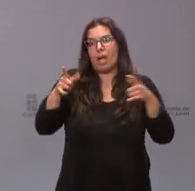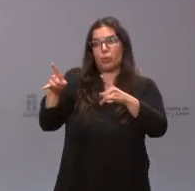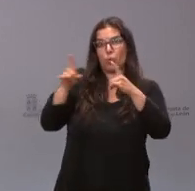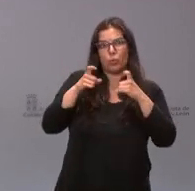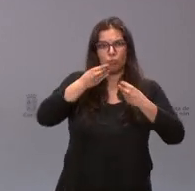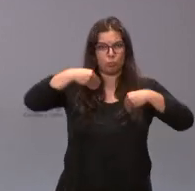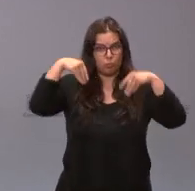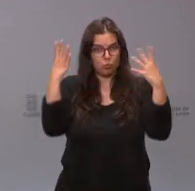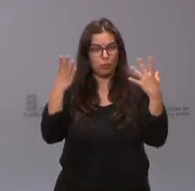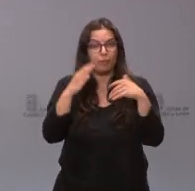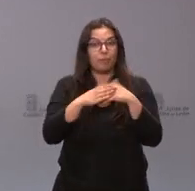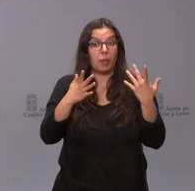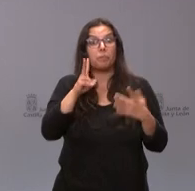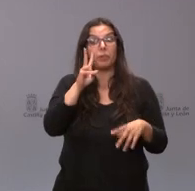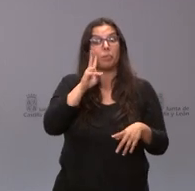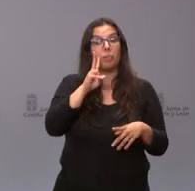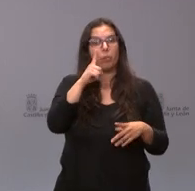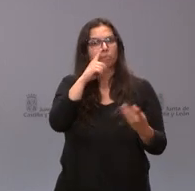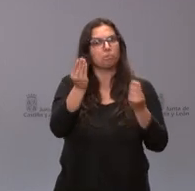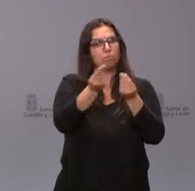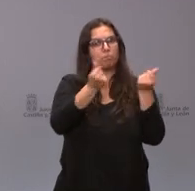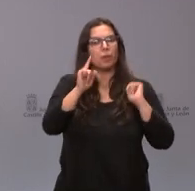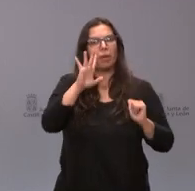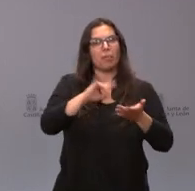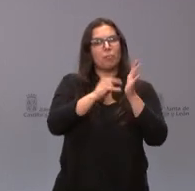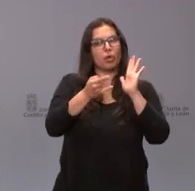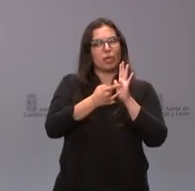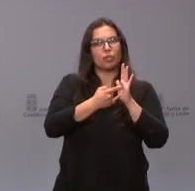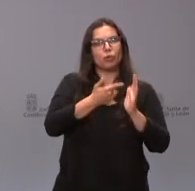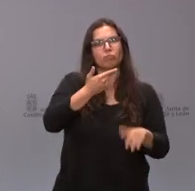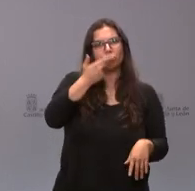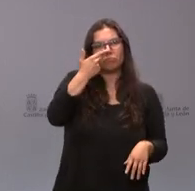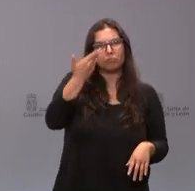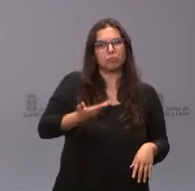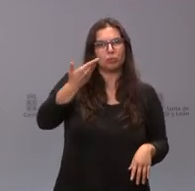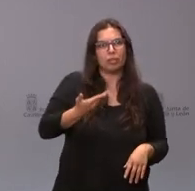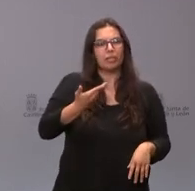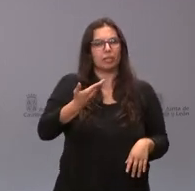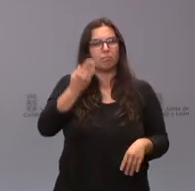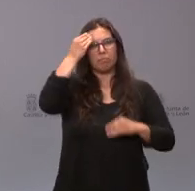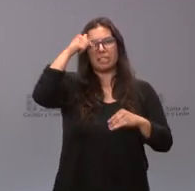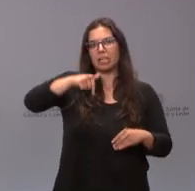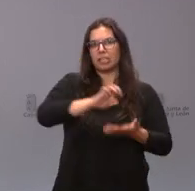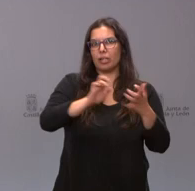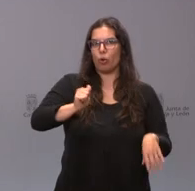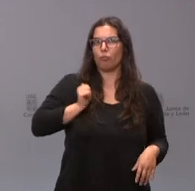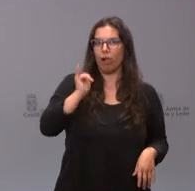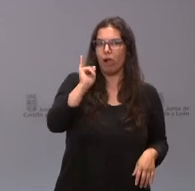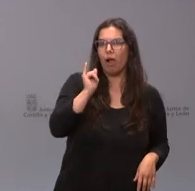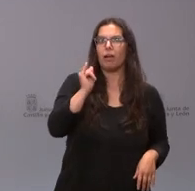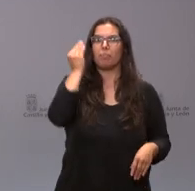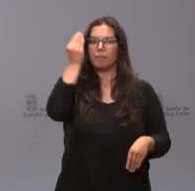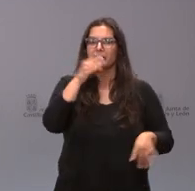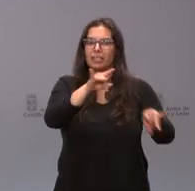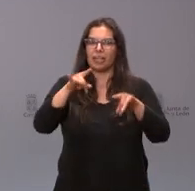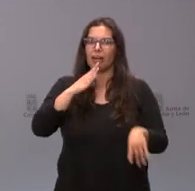nos hacen apreciar que siga habiendo proyectos de inversión empresarial relevantes que creen en las oportunidades de Castilla y León, que creen que esta es una buena tierra